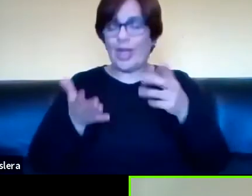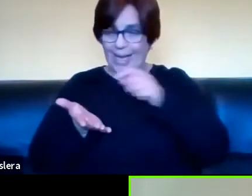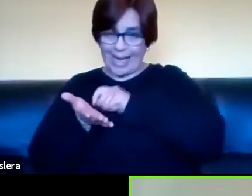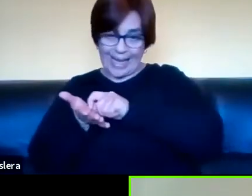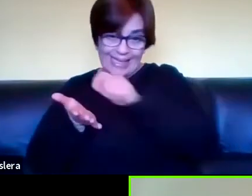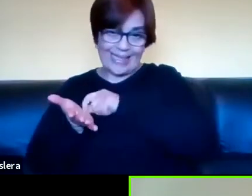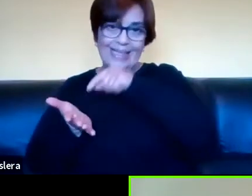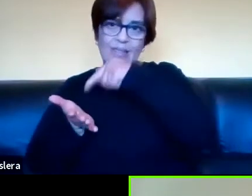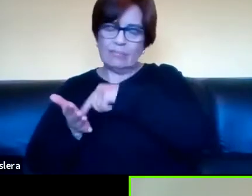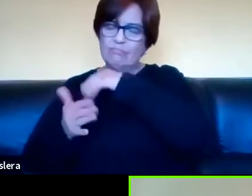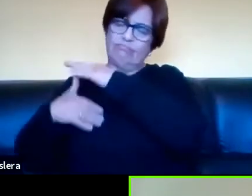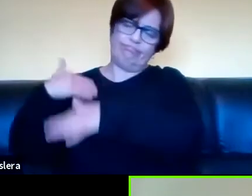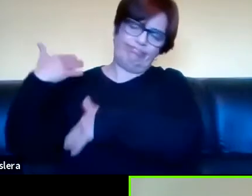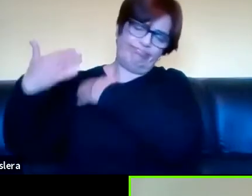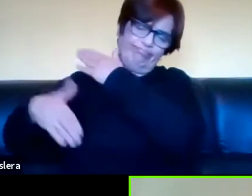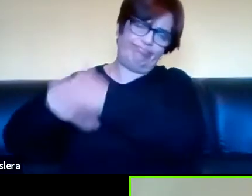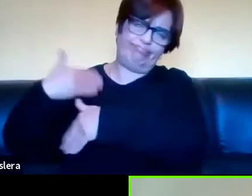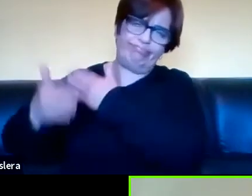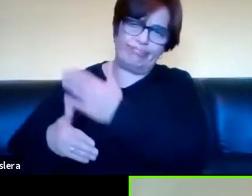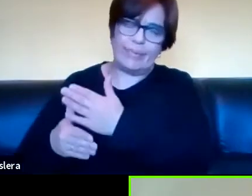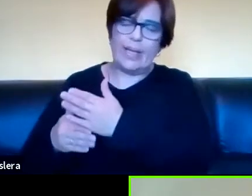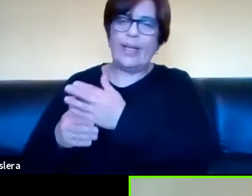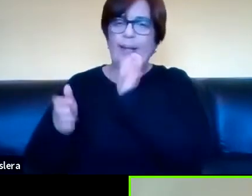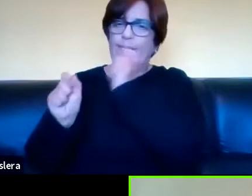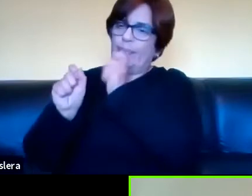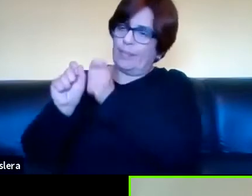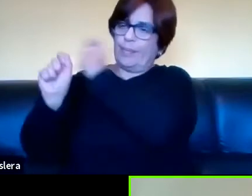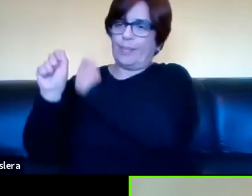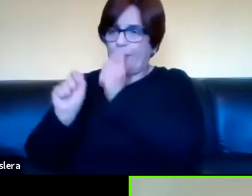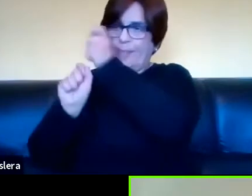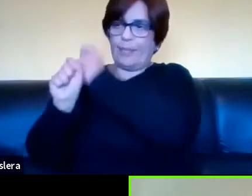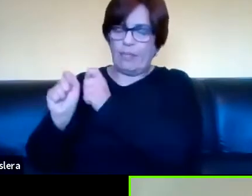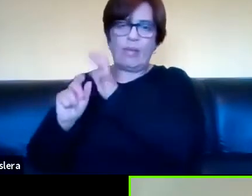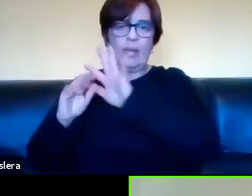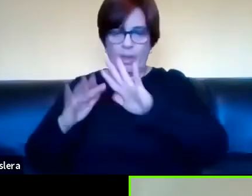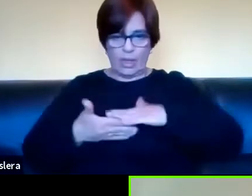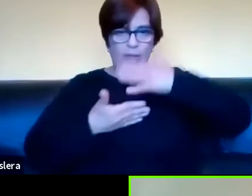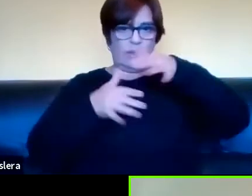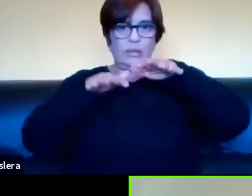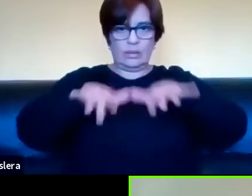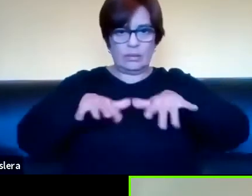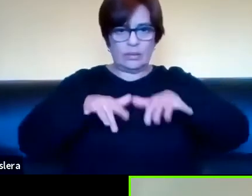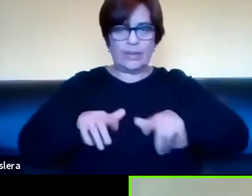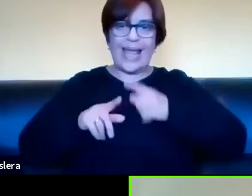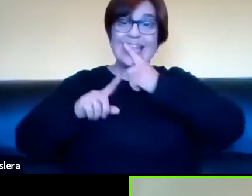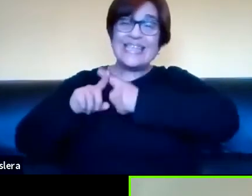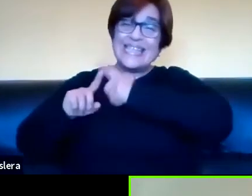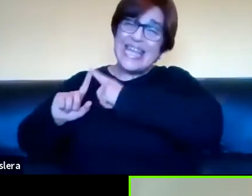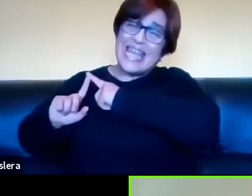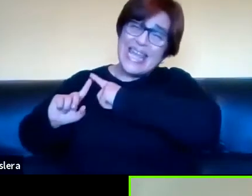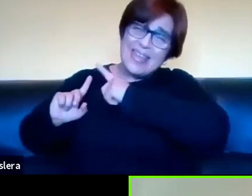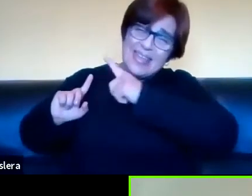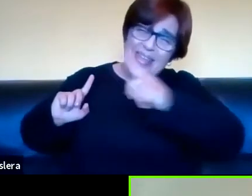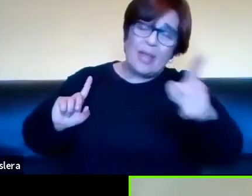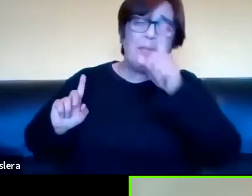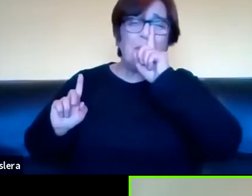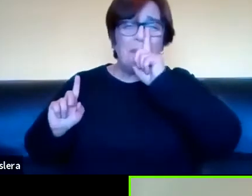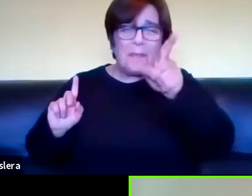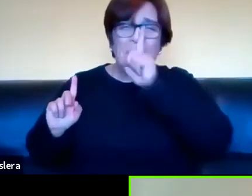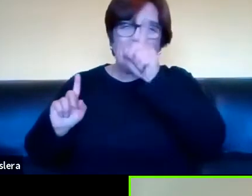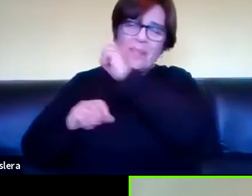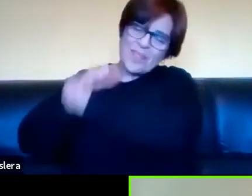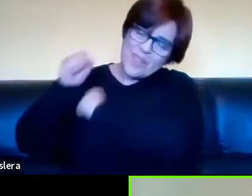evolucionó desde la piedra a la computadora son siglos milenios de evolución